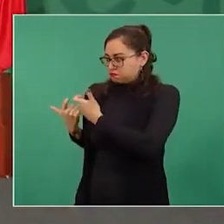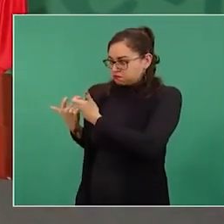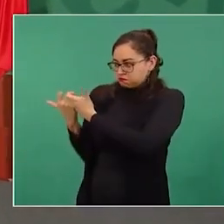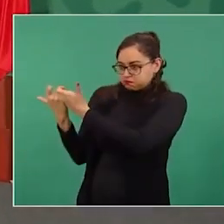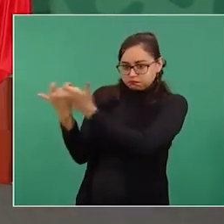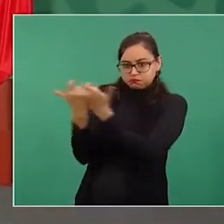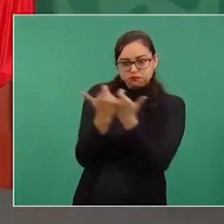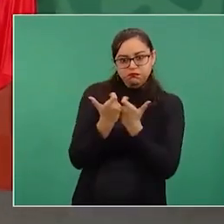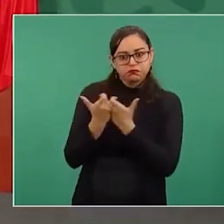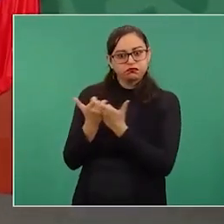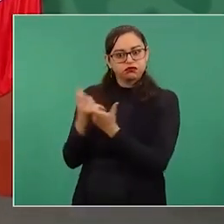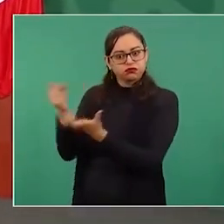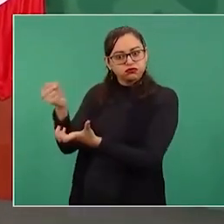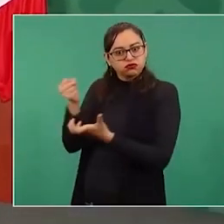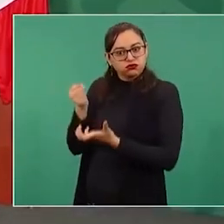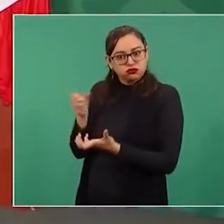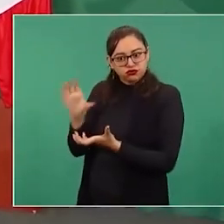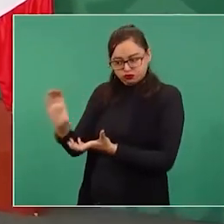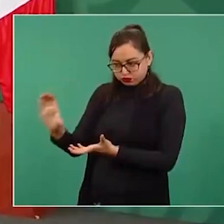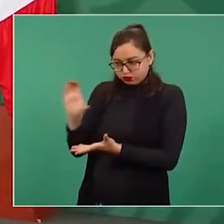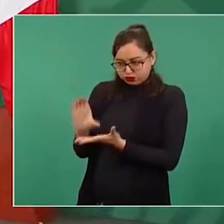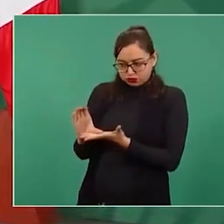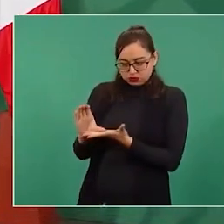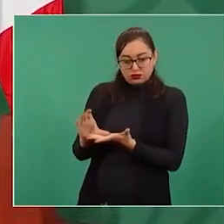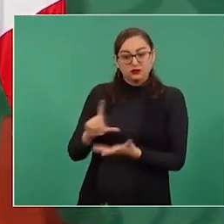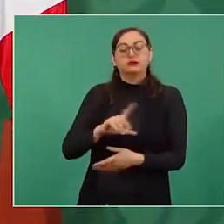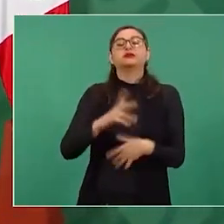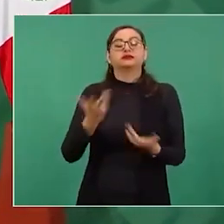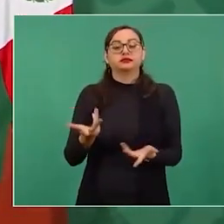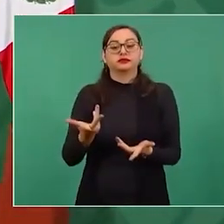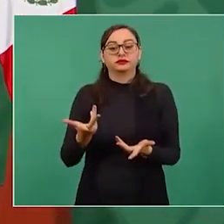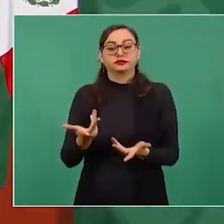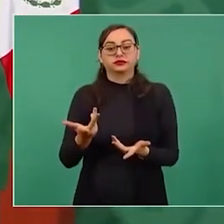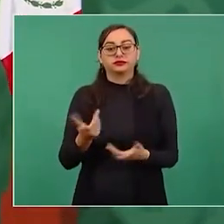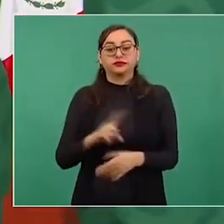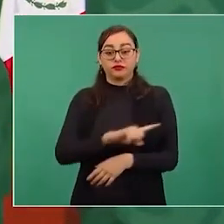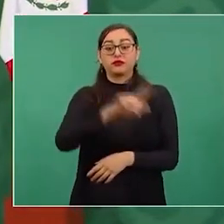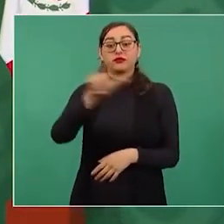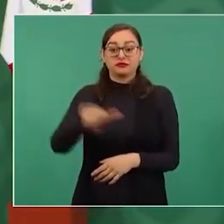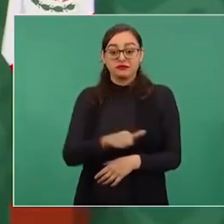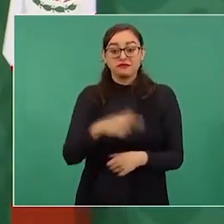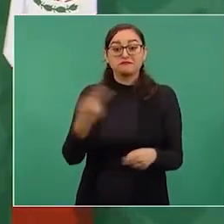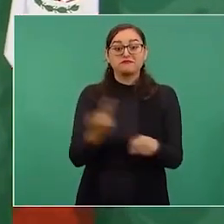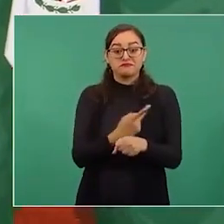Entonces, en el 18, cuando la campaña, se hizo una denuncia.